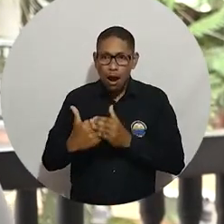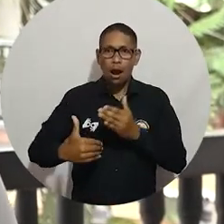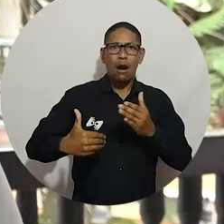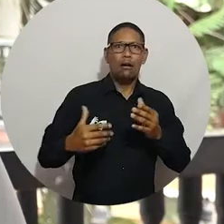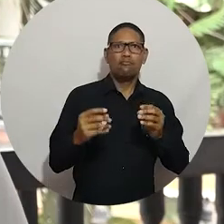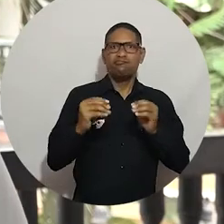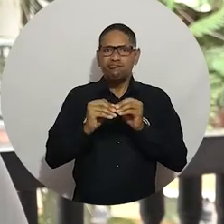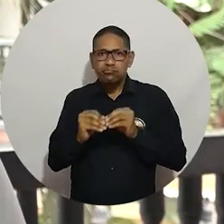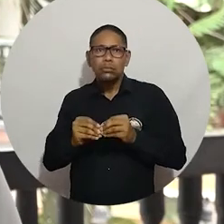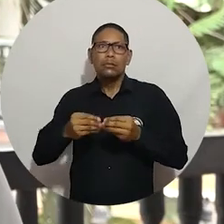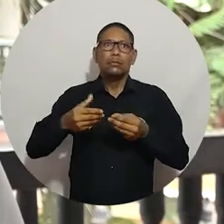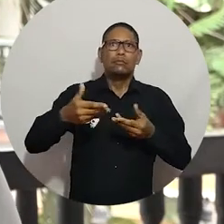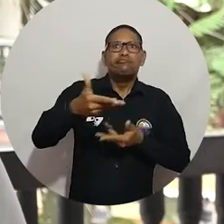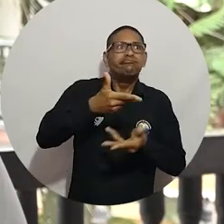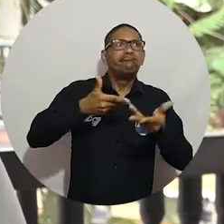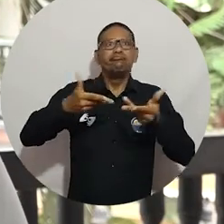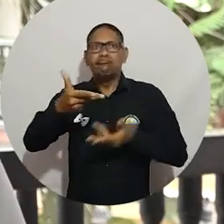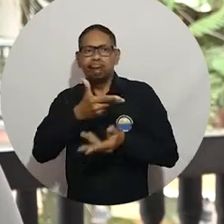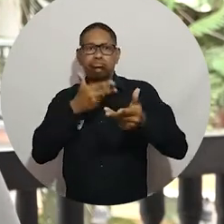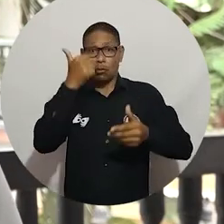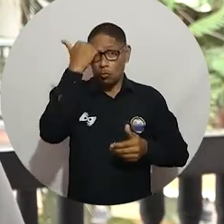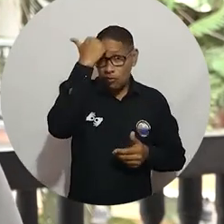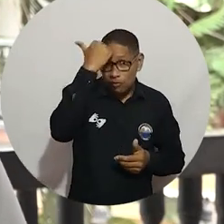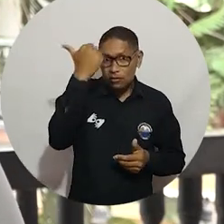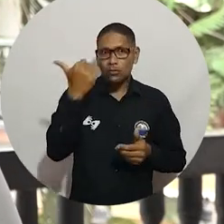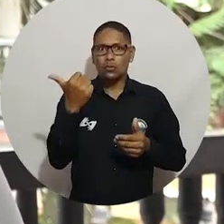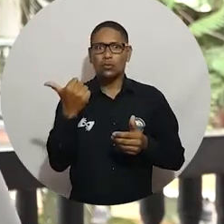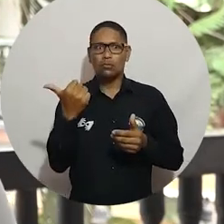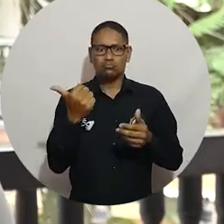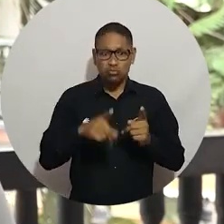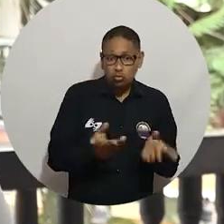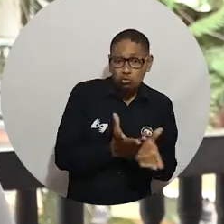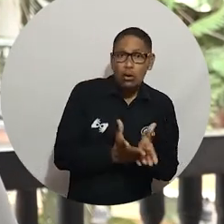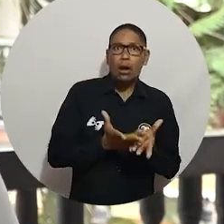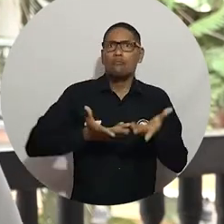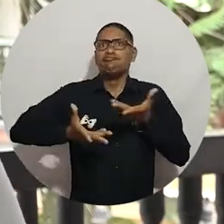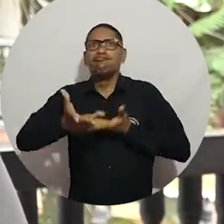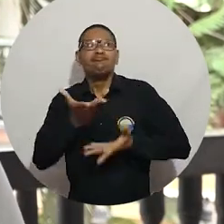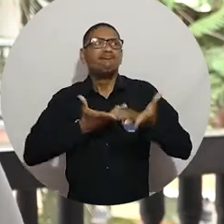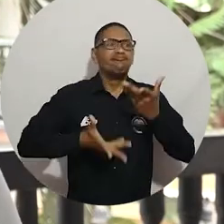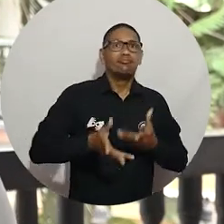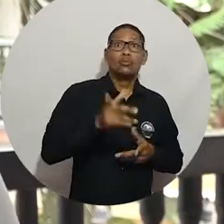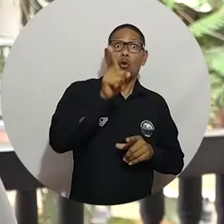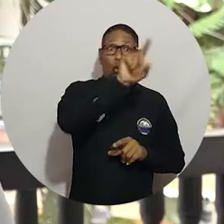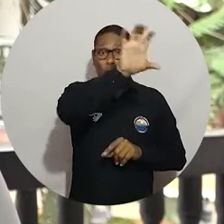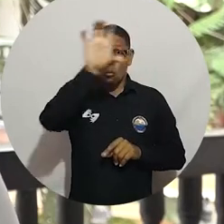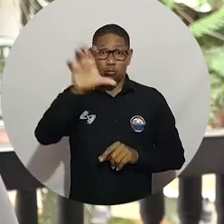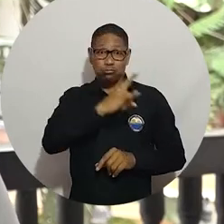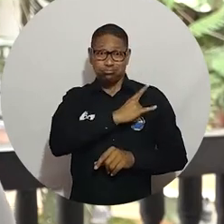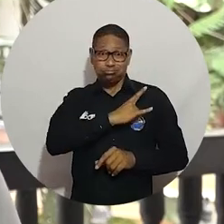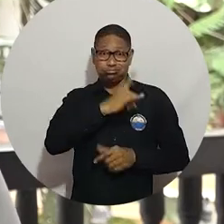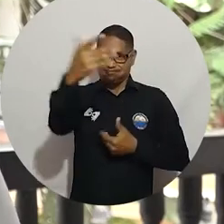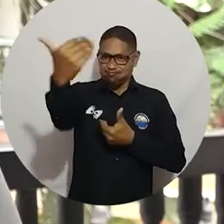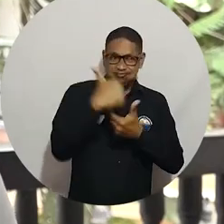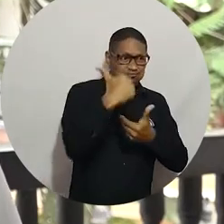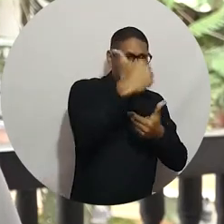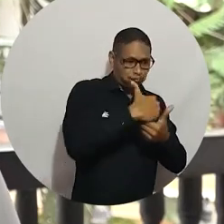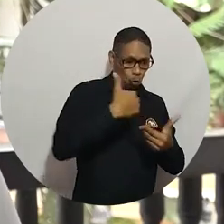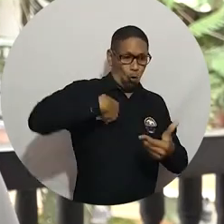anteriores, en reuniones, preocupándonos por la mejoría académica, poniendo nuestra parte y trabajando